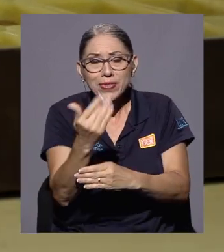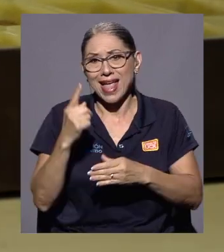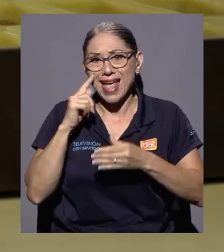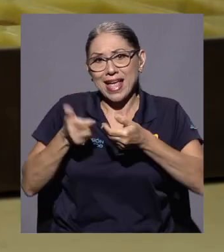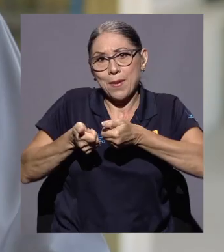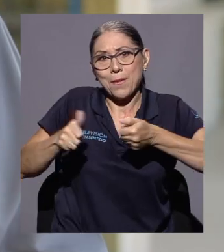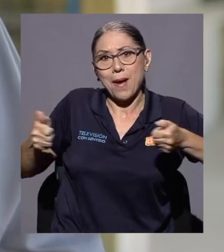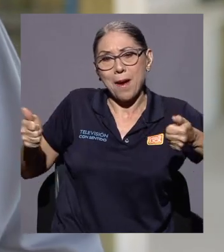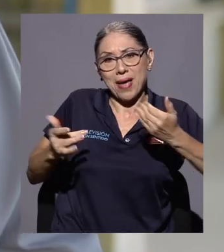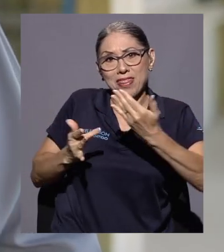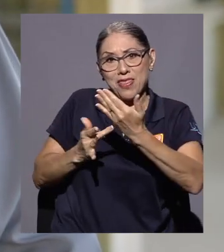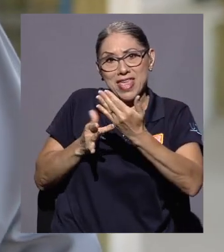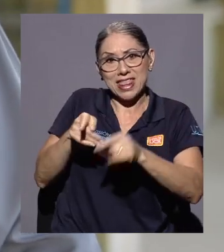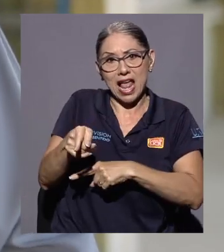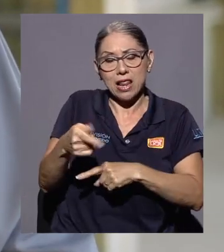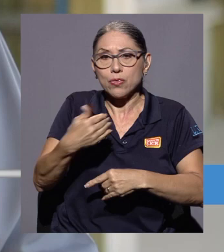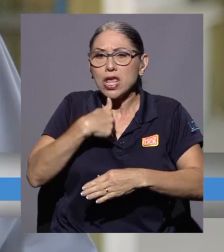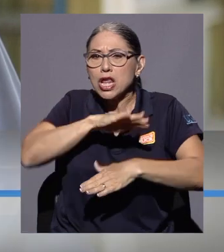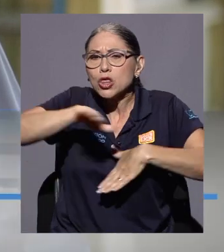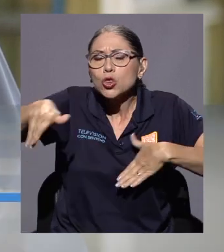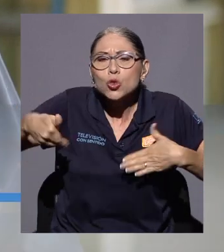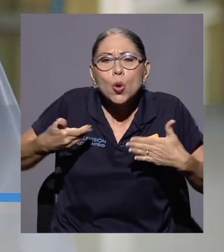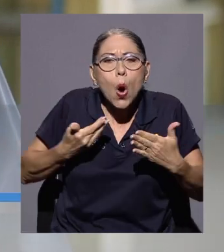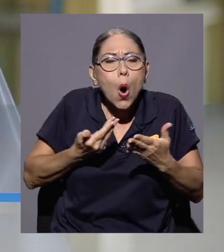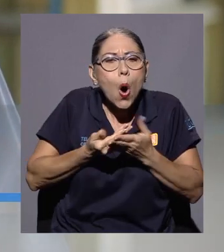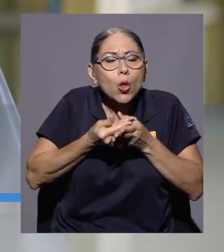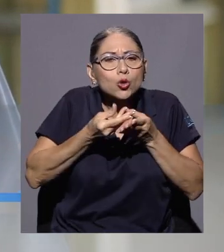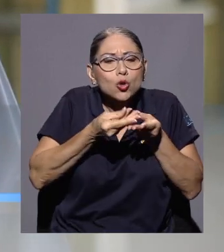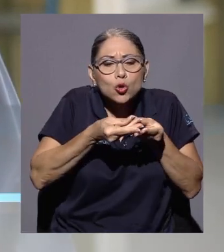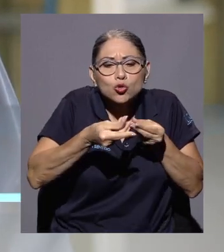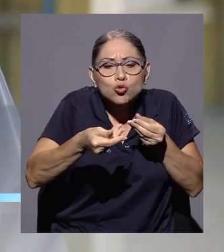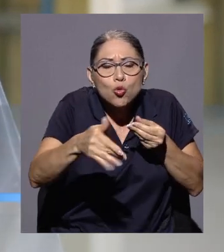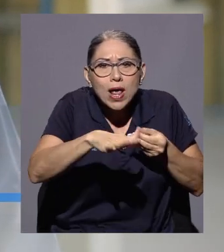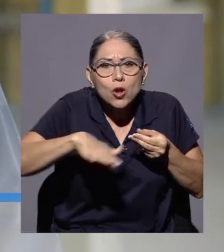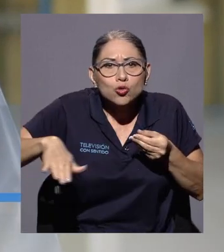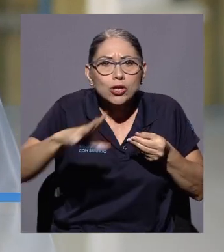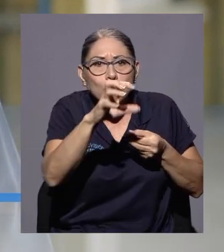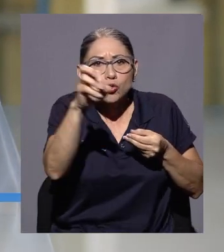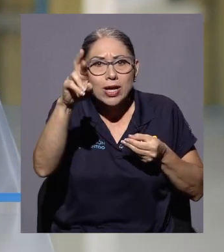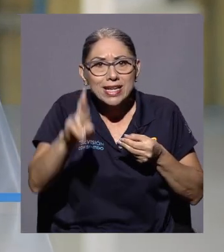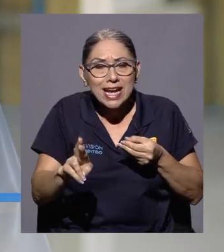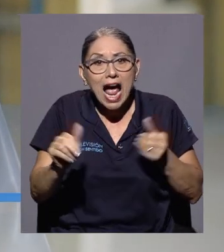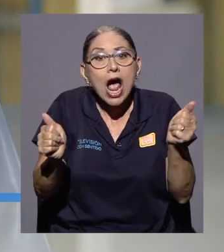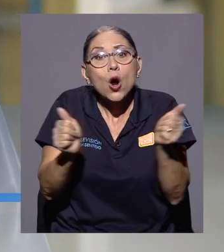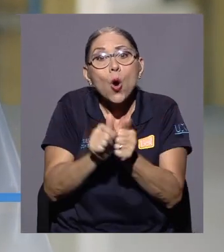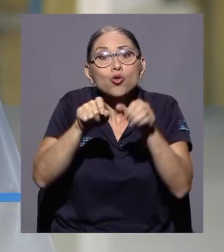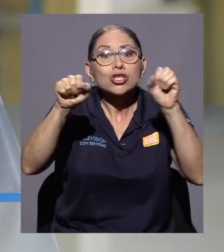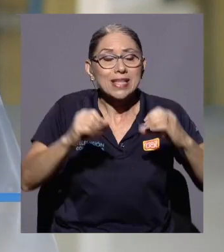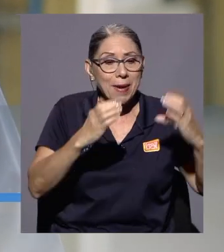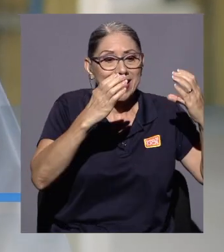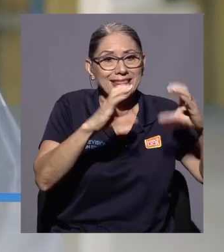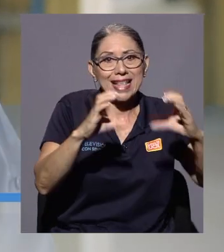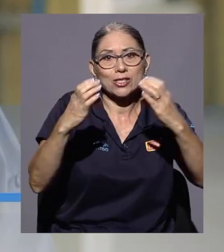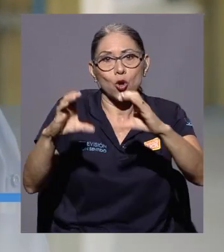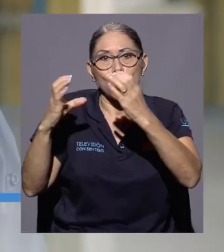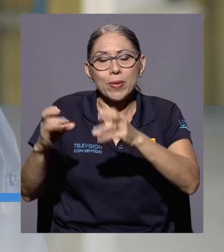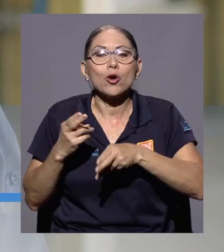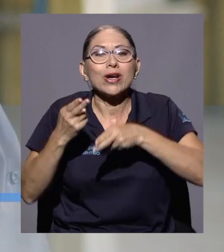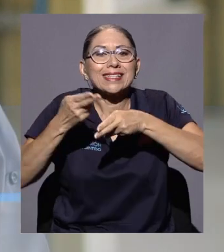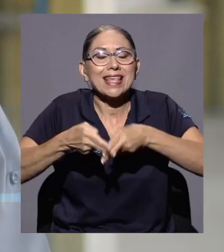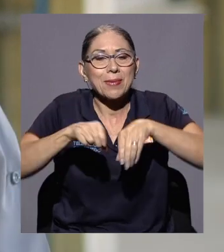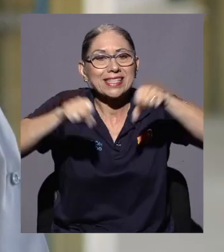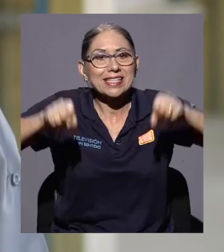digital tiene todos los suelos de Costa Rica de acuerdo a un sistema taxonómico que se llama el sistema